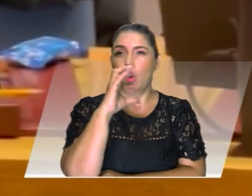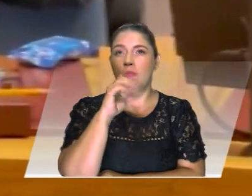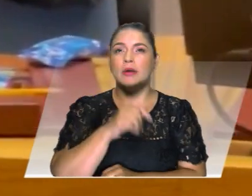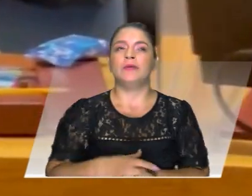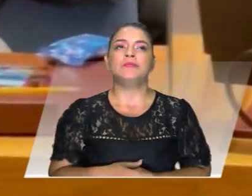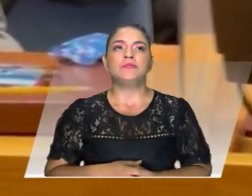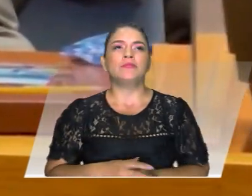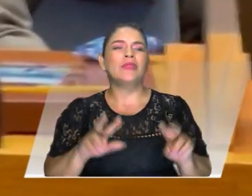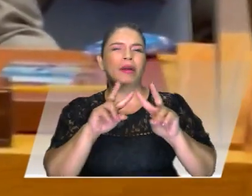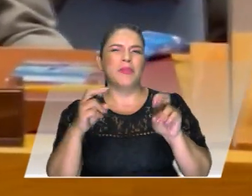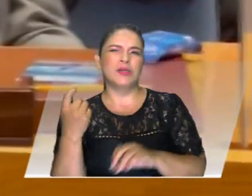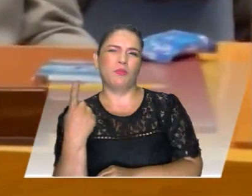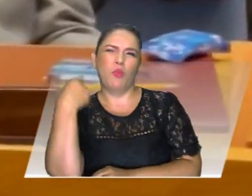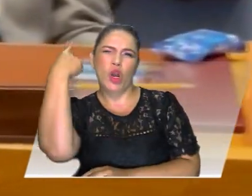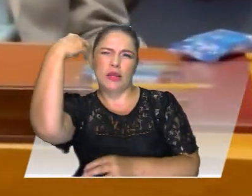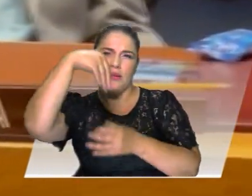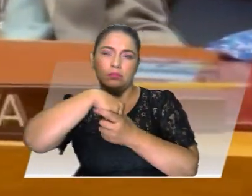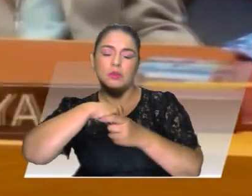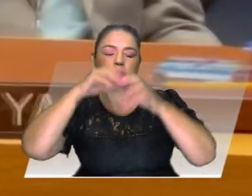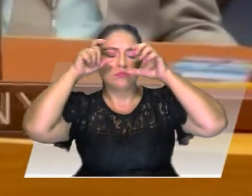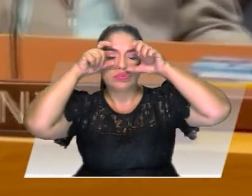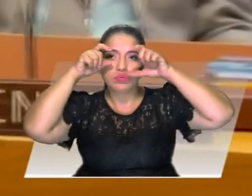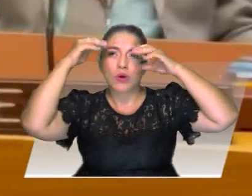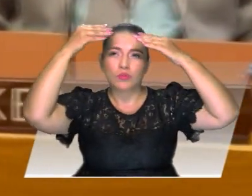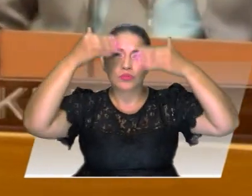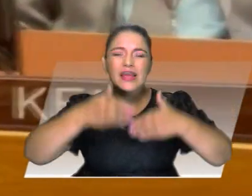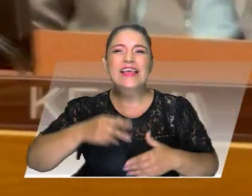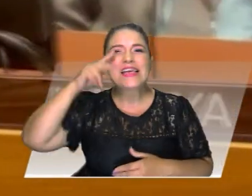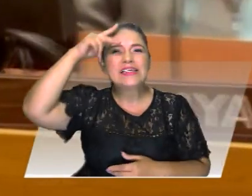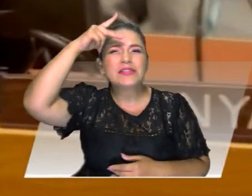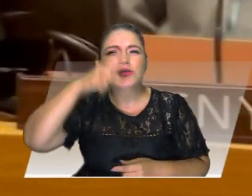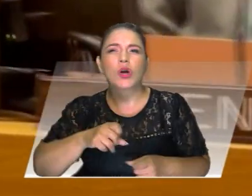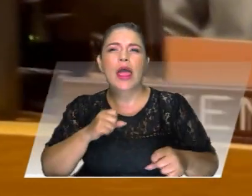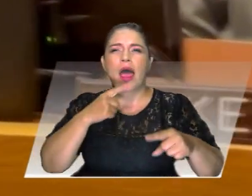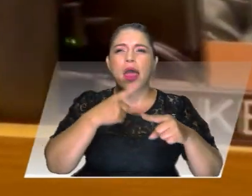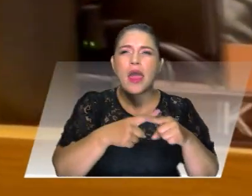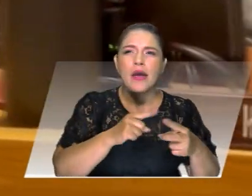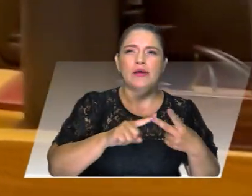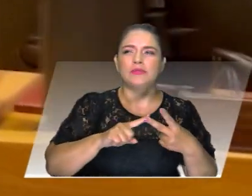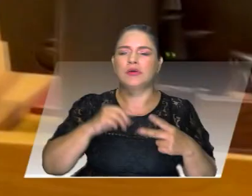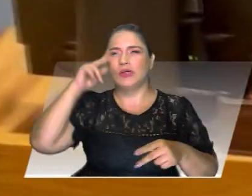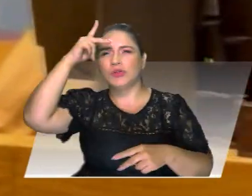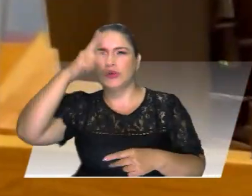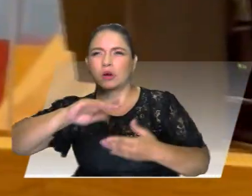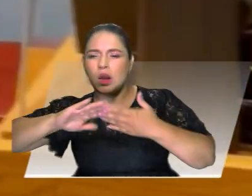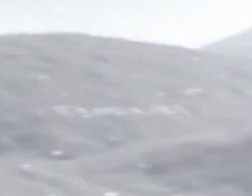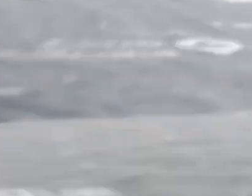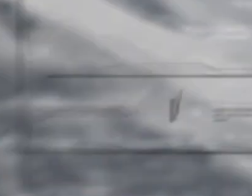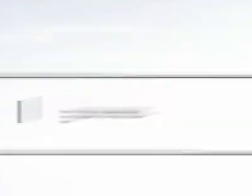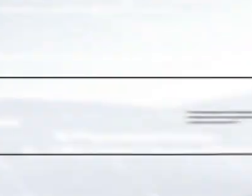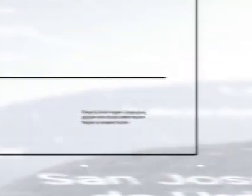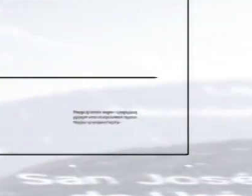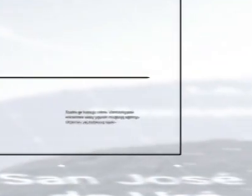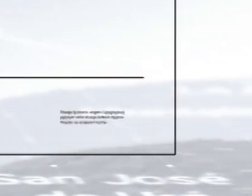de Asuntos Políticos, con las historias de excombatientes, comunidades locales y víctimas del conflicto.